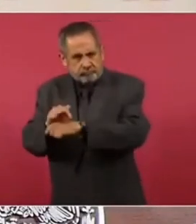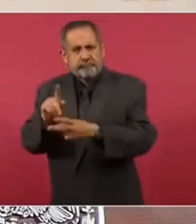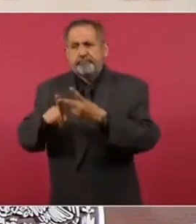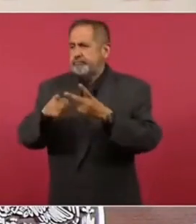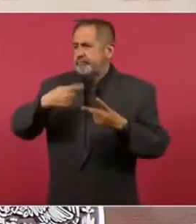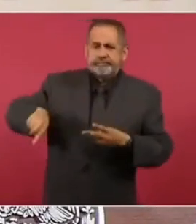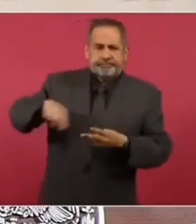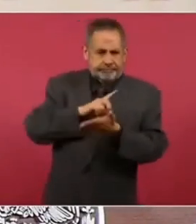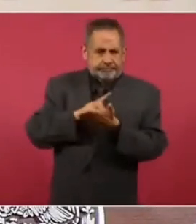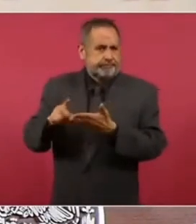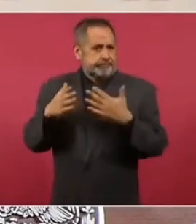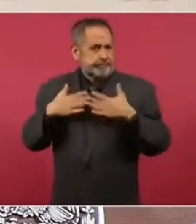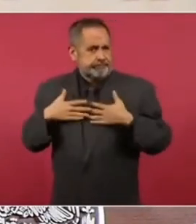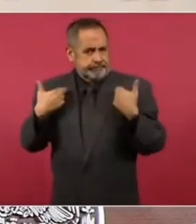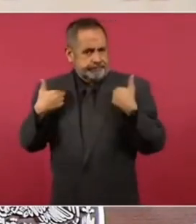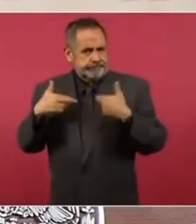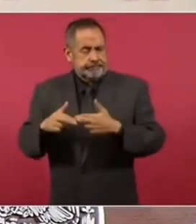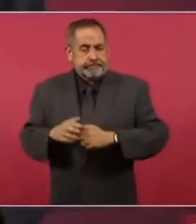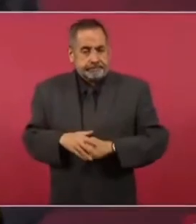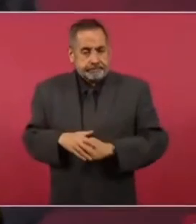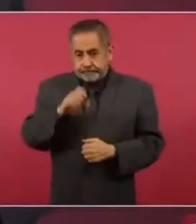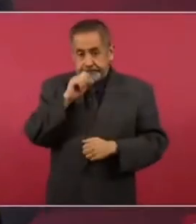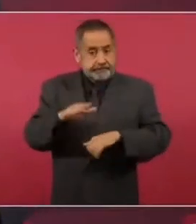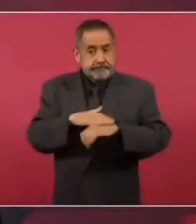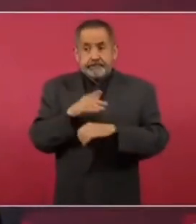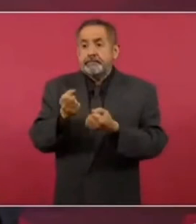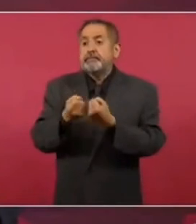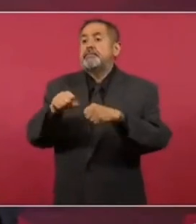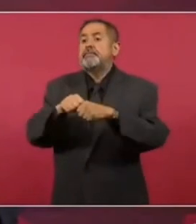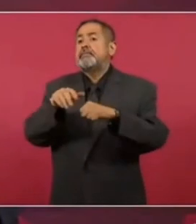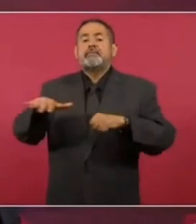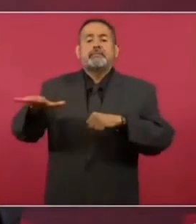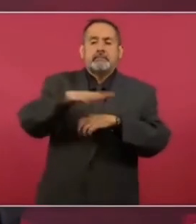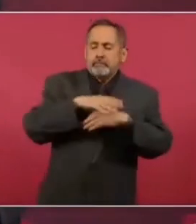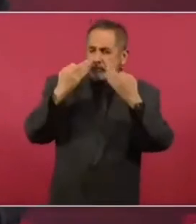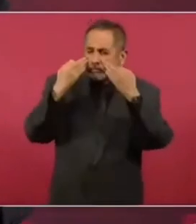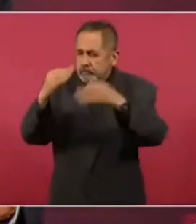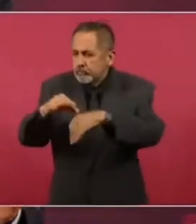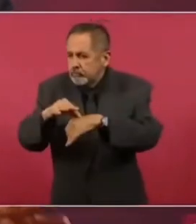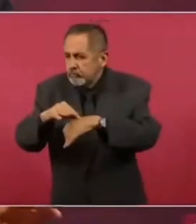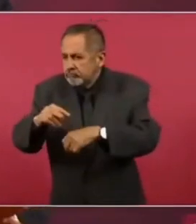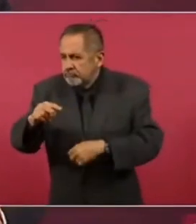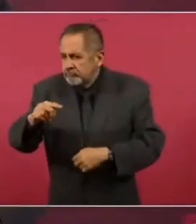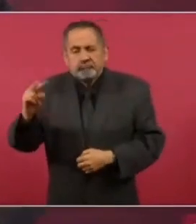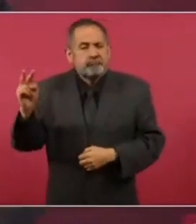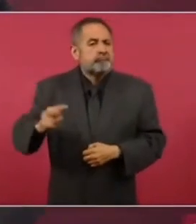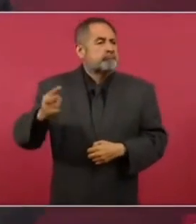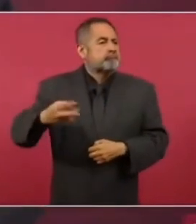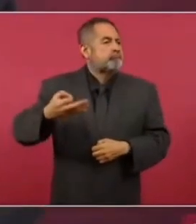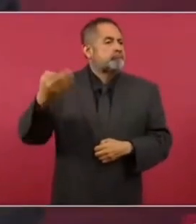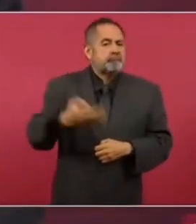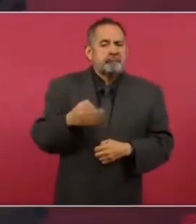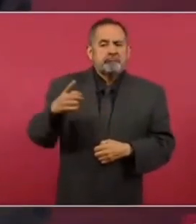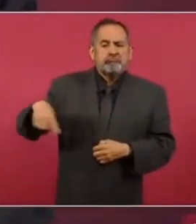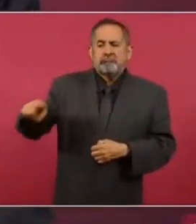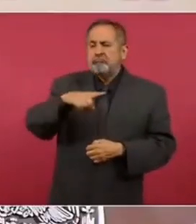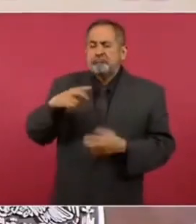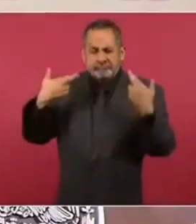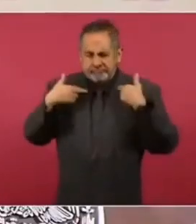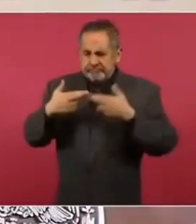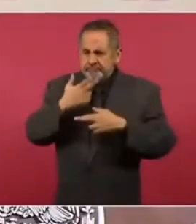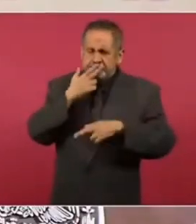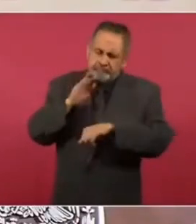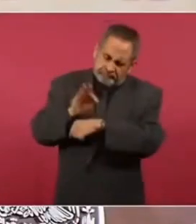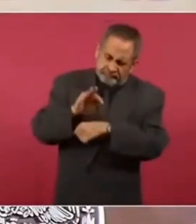derechos. También porque la sociedad ha corroborado que nunca titubeamos para cumplirle a la patria